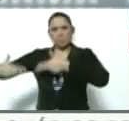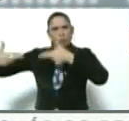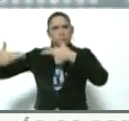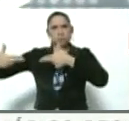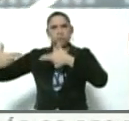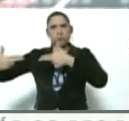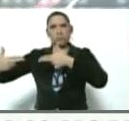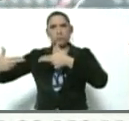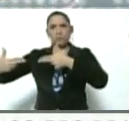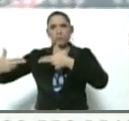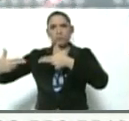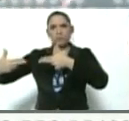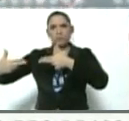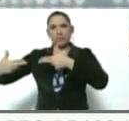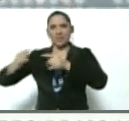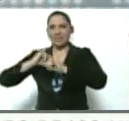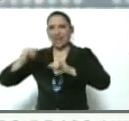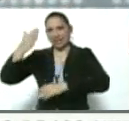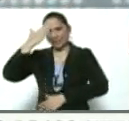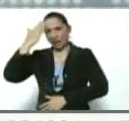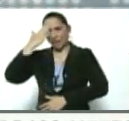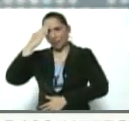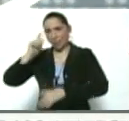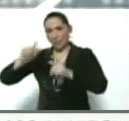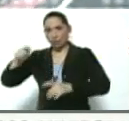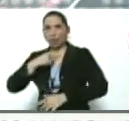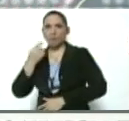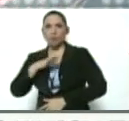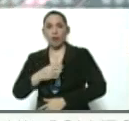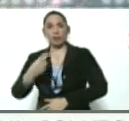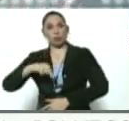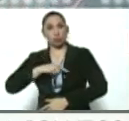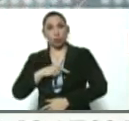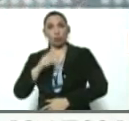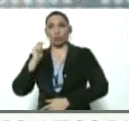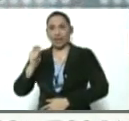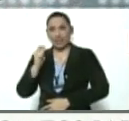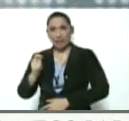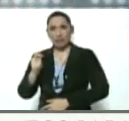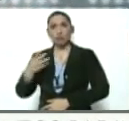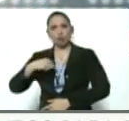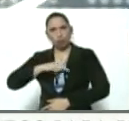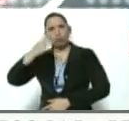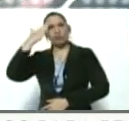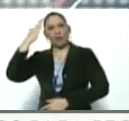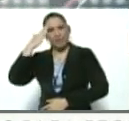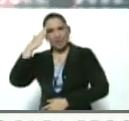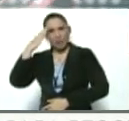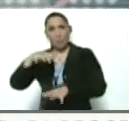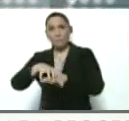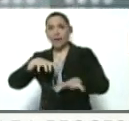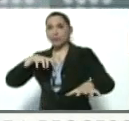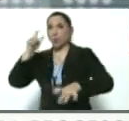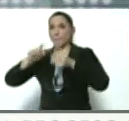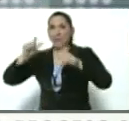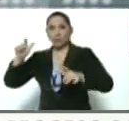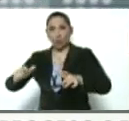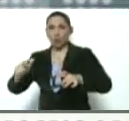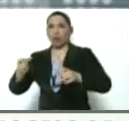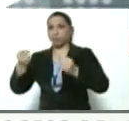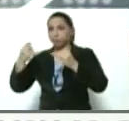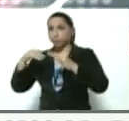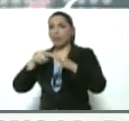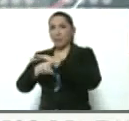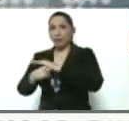con el saldo que ya todos conocemos. Luego nos damos a la tarea, porque sabíamos que era mayor la cantidad de personas que estaban en la